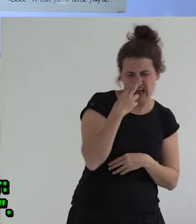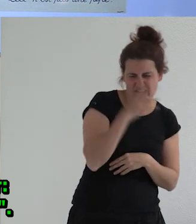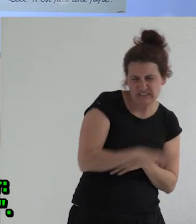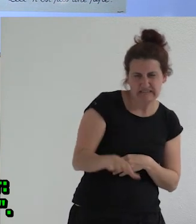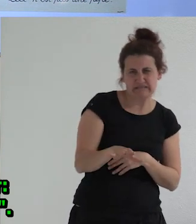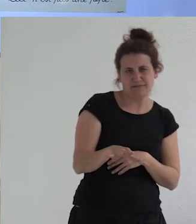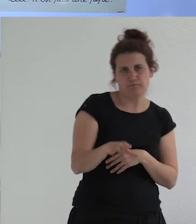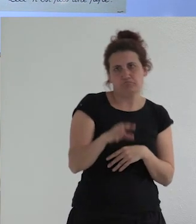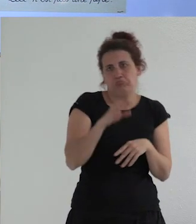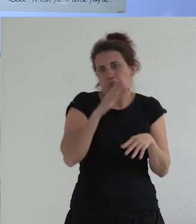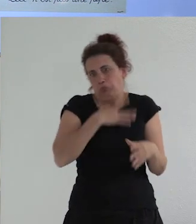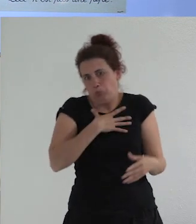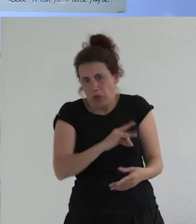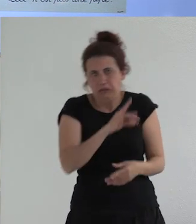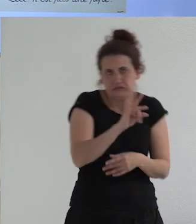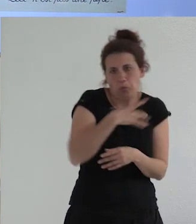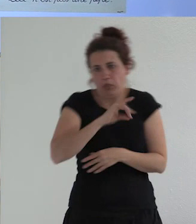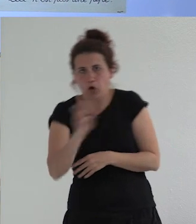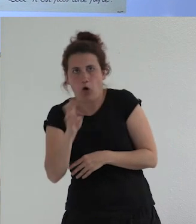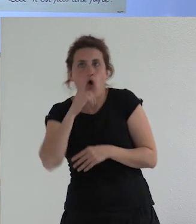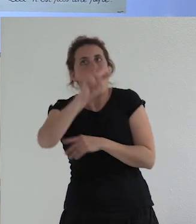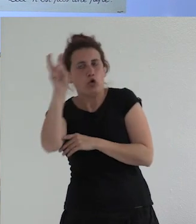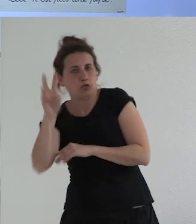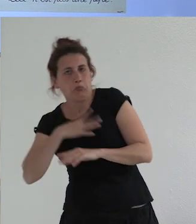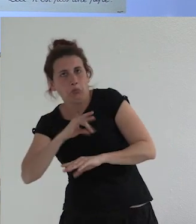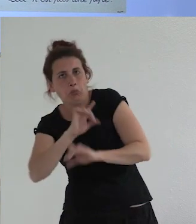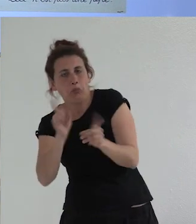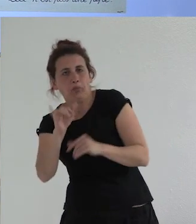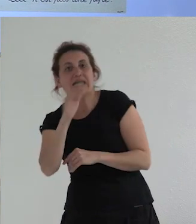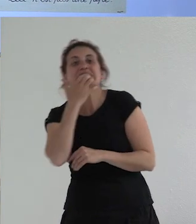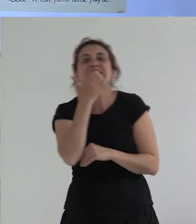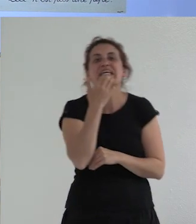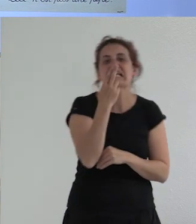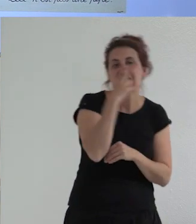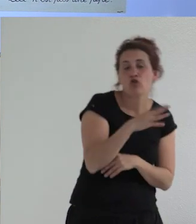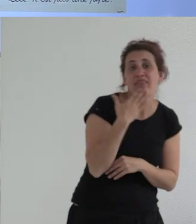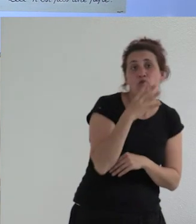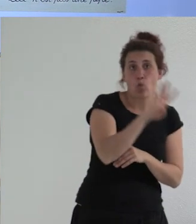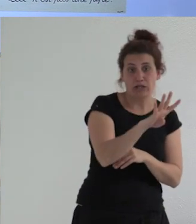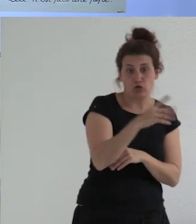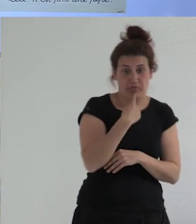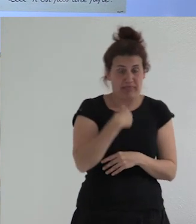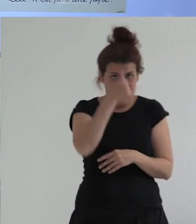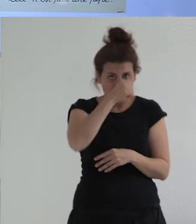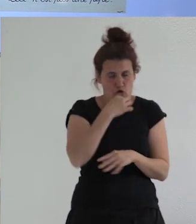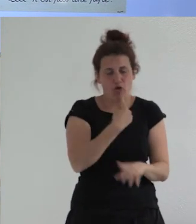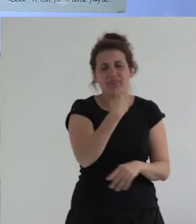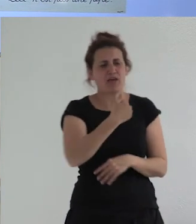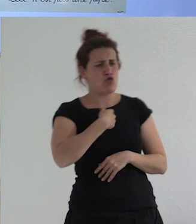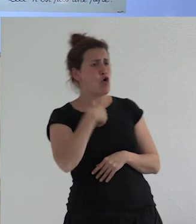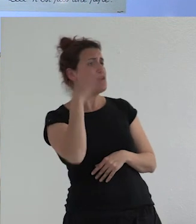transexualidad infantil bueno o puede haber otro marco posible por ejemplo si un niño de 4 años te dice que es una niña tú puedes